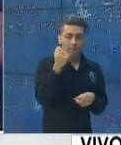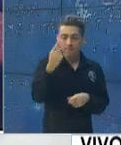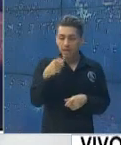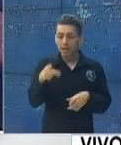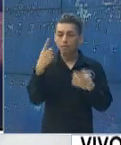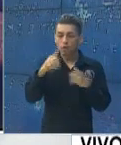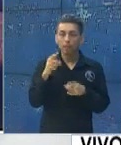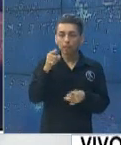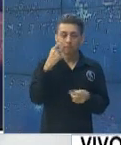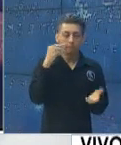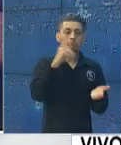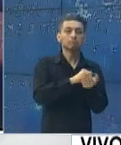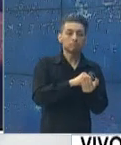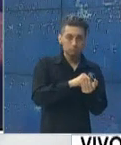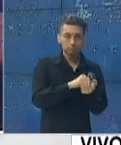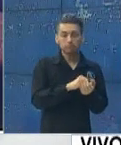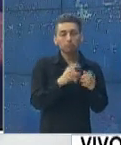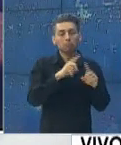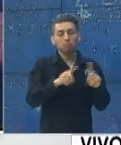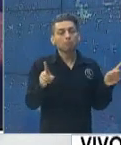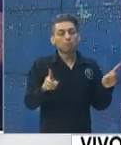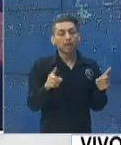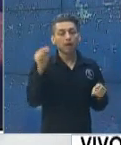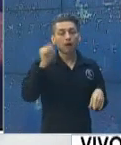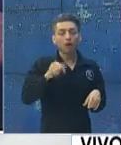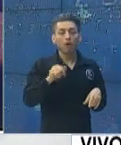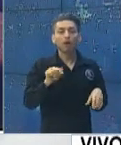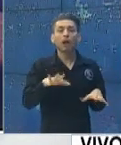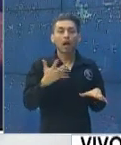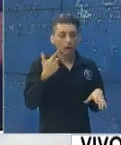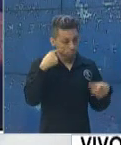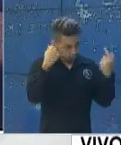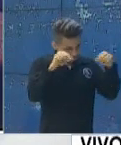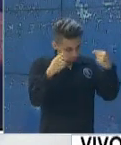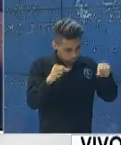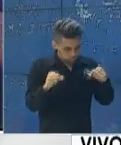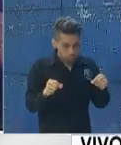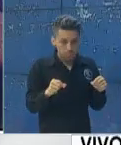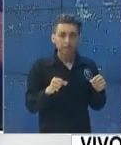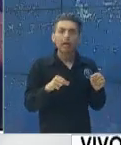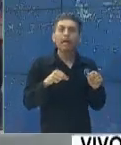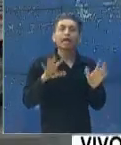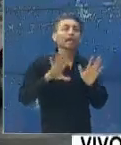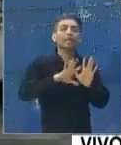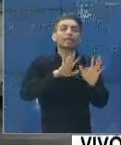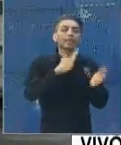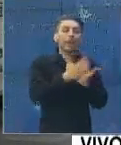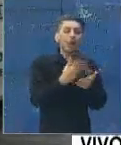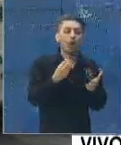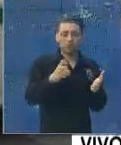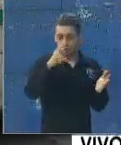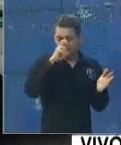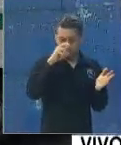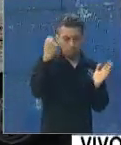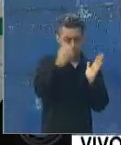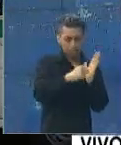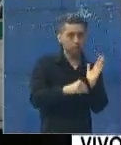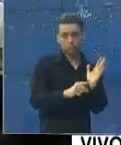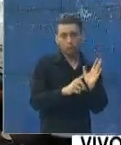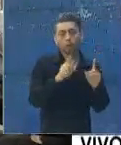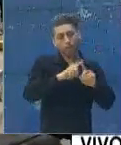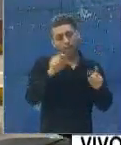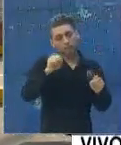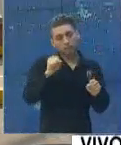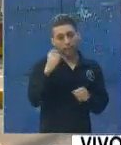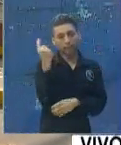su documentación. Sin embargo, ahora se están revisando y se están pidiendo menos requisitos. Por supuesto, los fundamentales como la